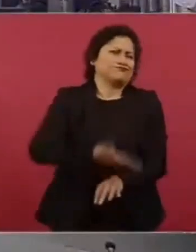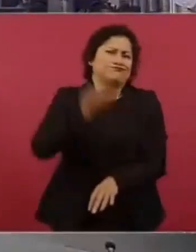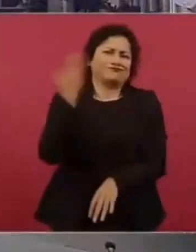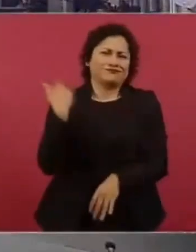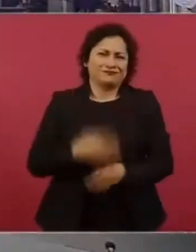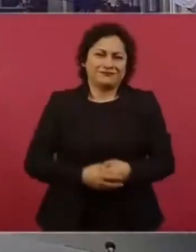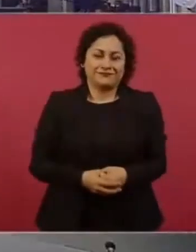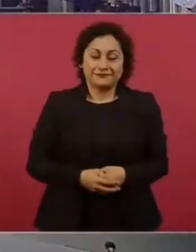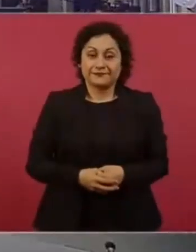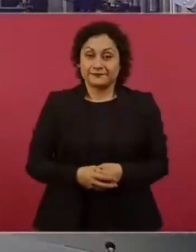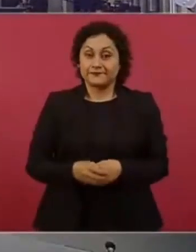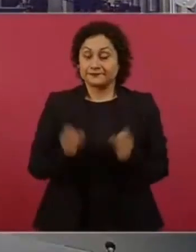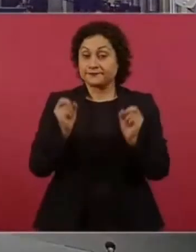Adelante. Amén.